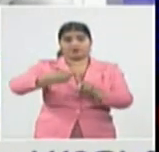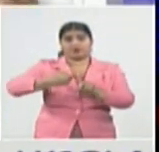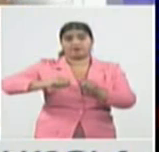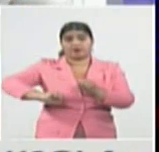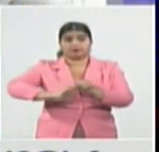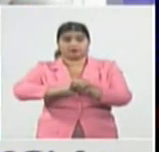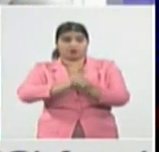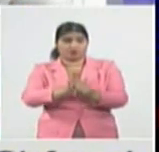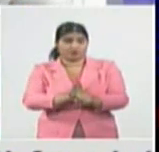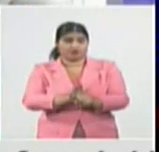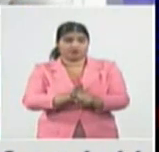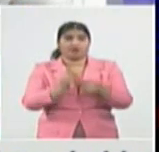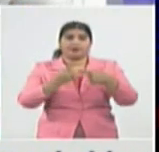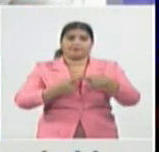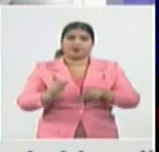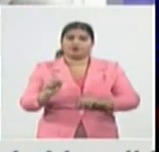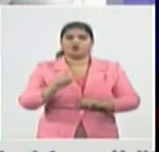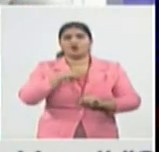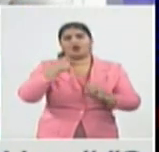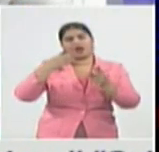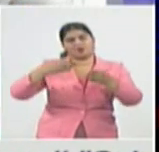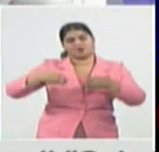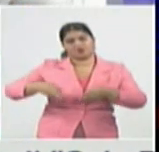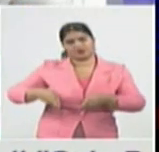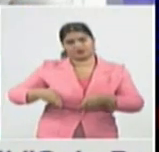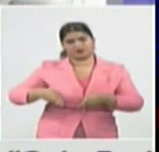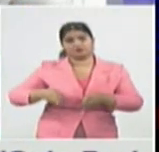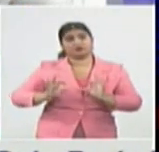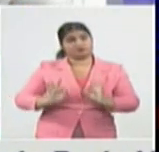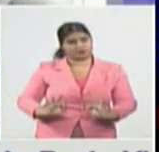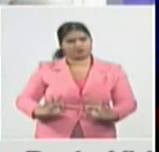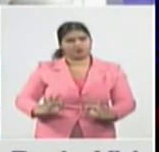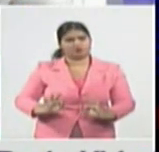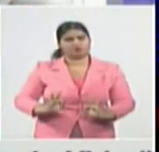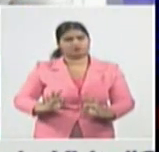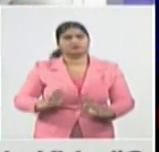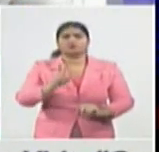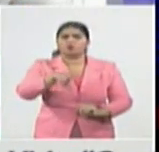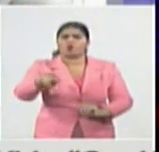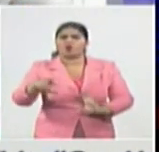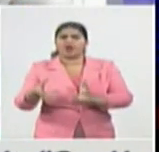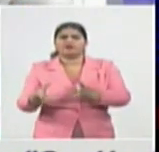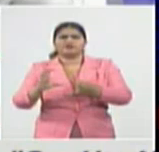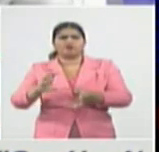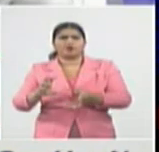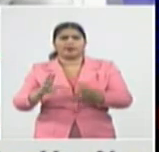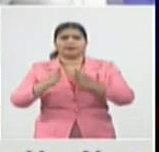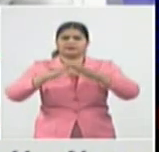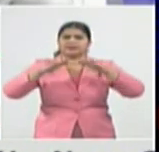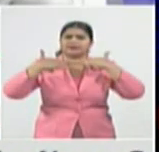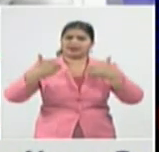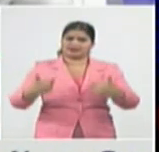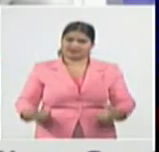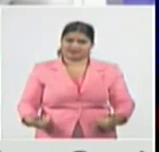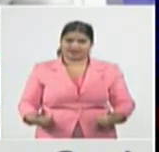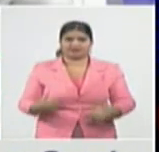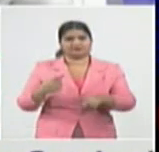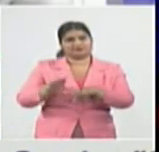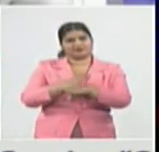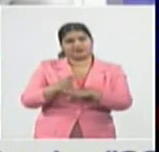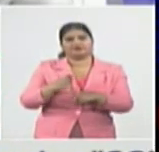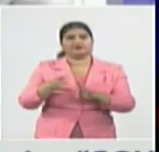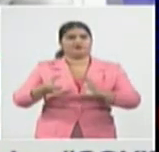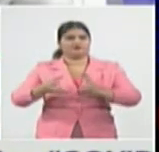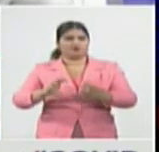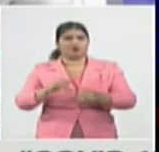muerte agradecerle doctor hoy conversamos sobre el apoyo social tan necesario tan vital en estos tiempos de pandemia